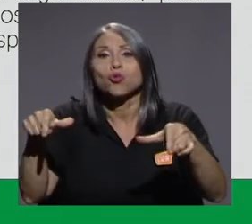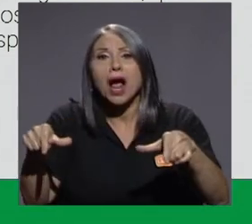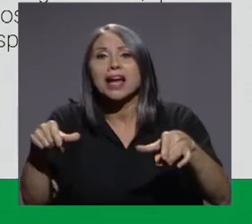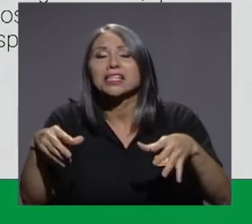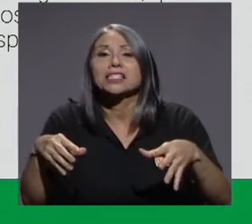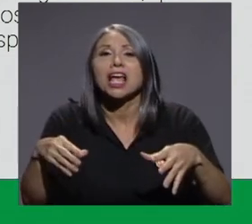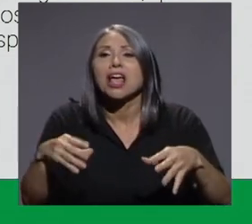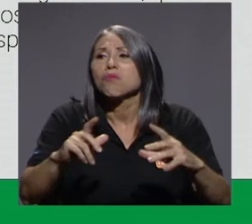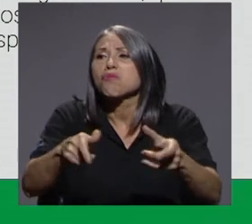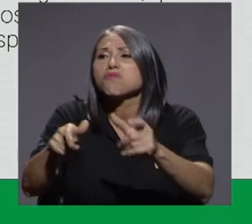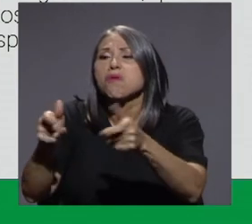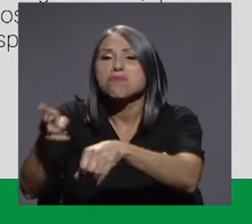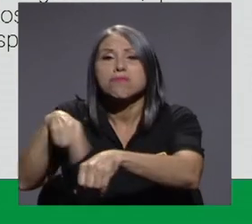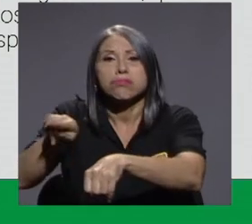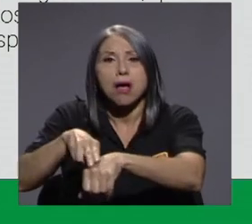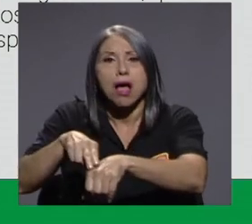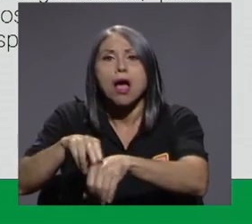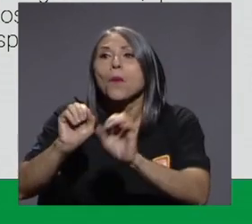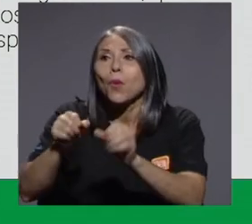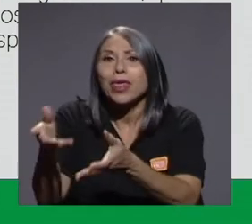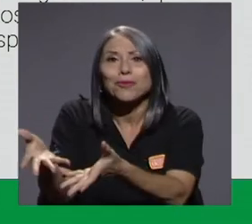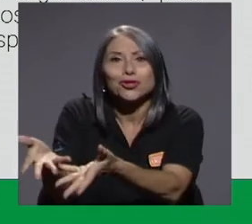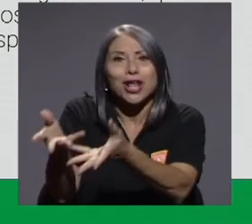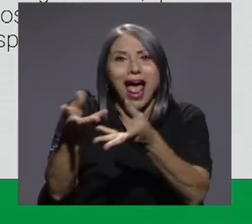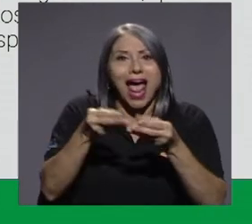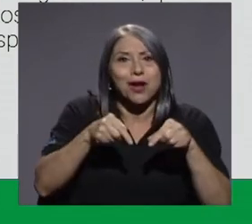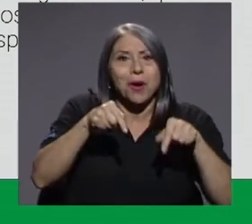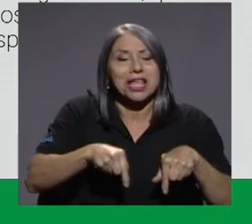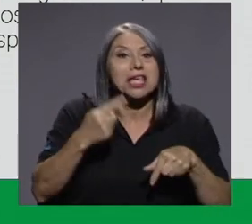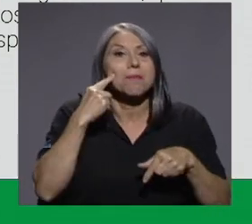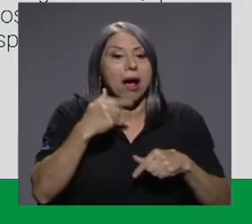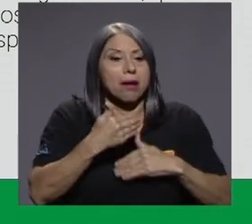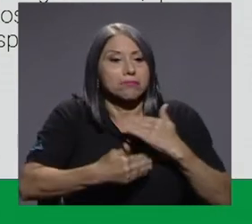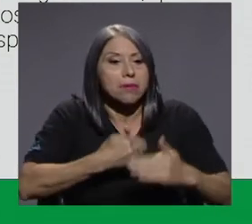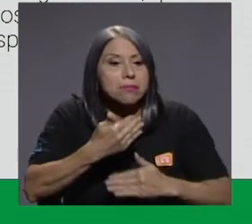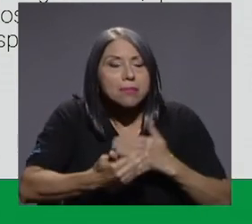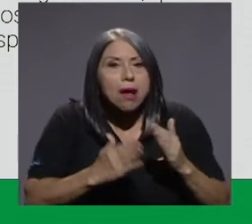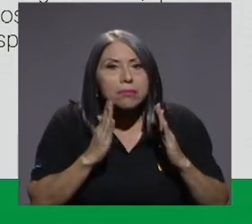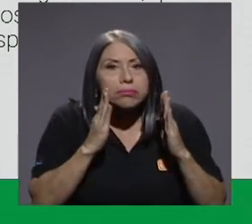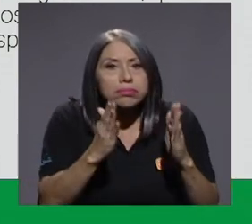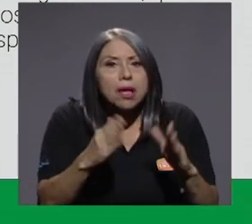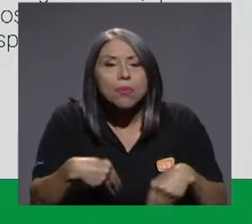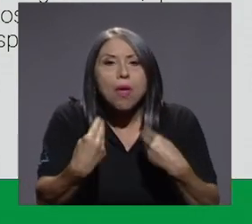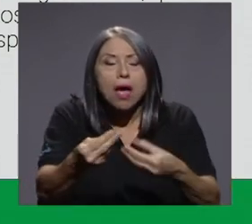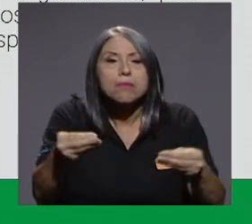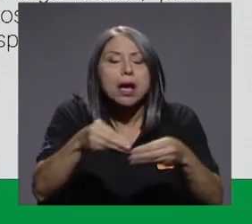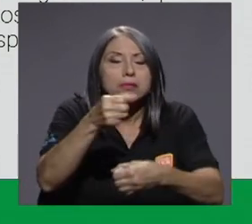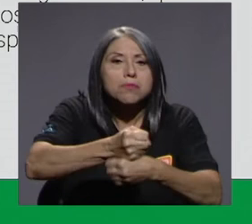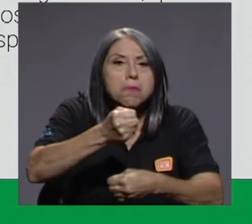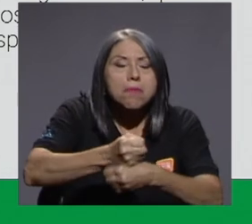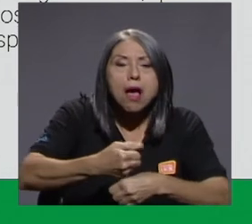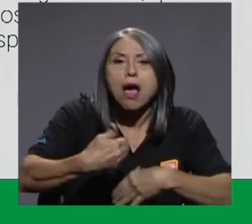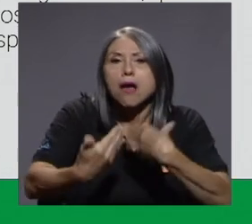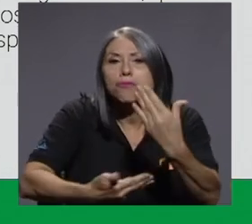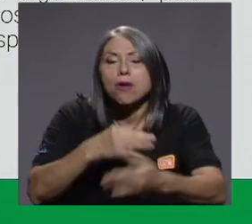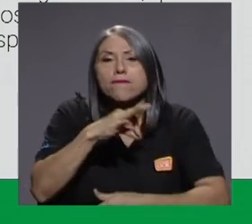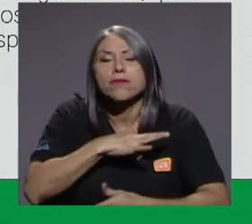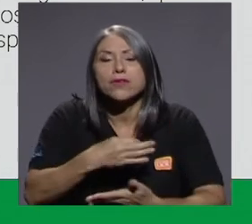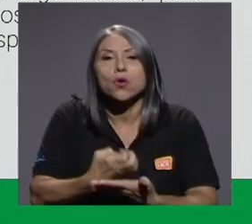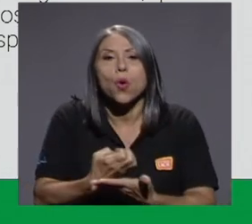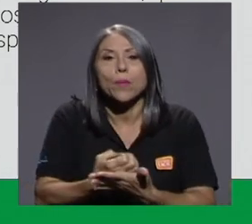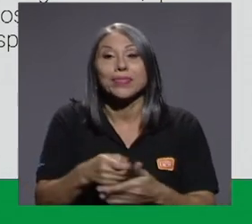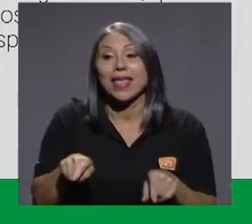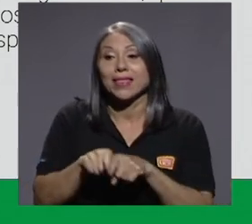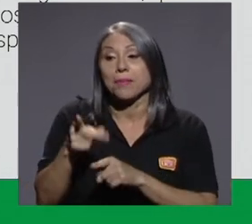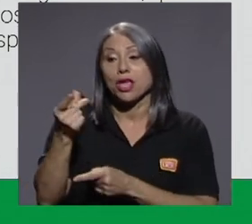y generar más incentivos económicos, empleo y demás. Este fondo de Ciudad Verde es otro